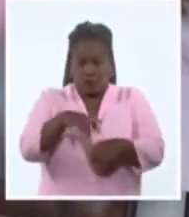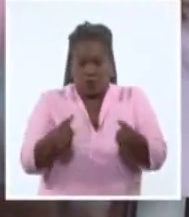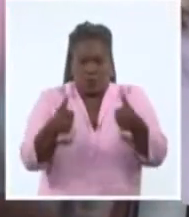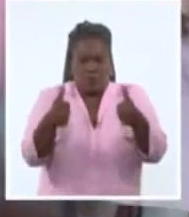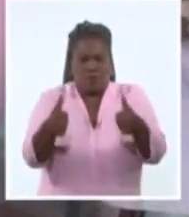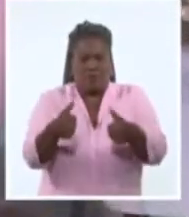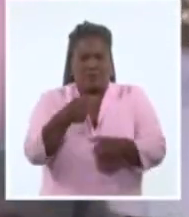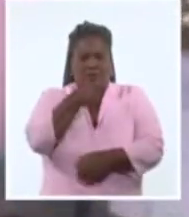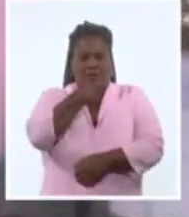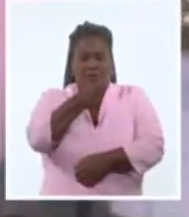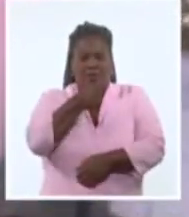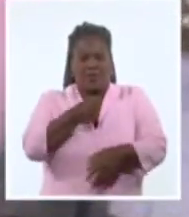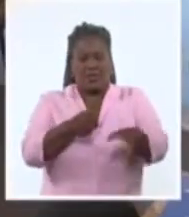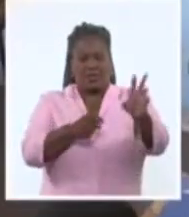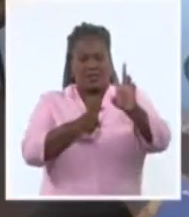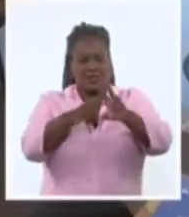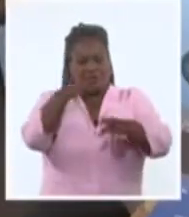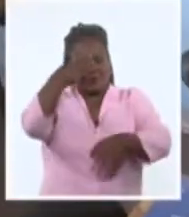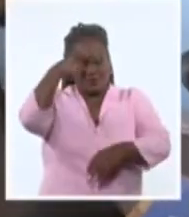Mayelin del Sol, Sistema Informativo de la Televisión Cuba.